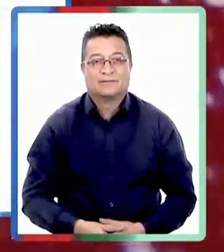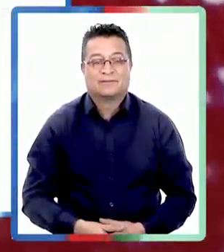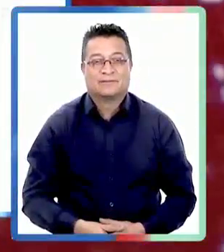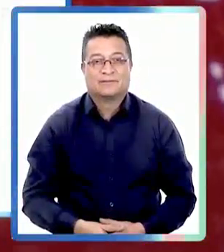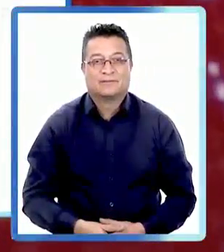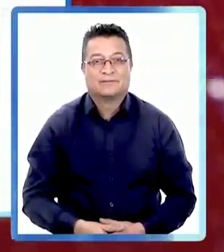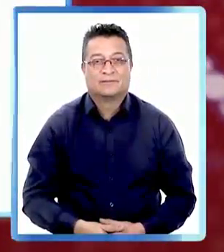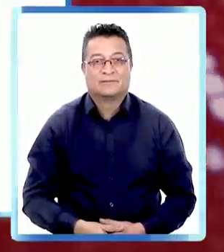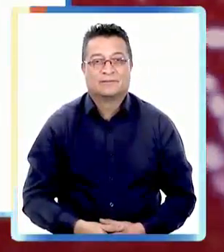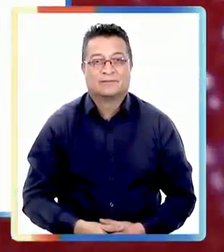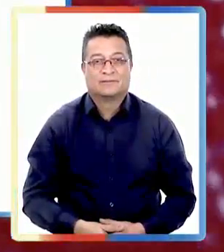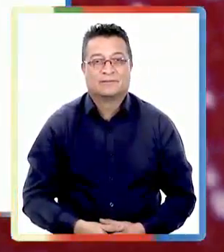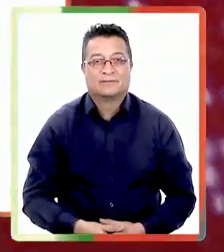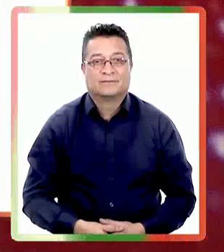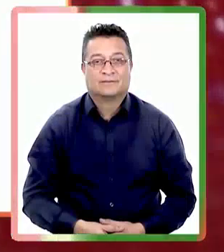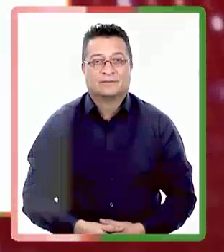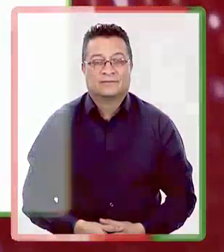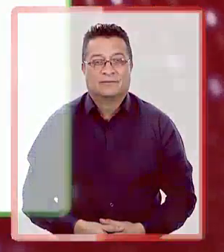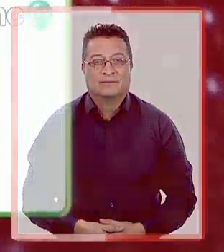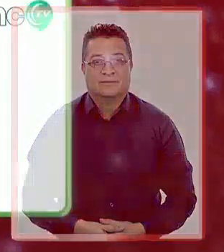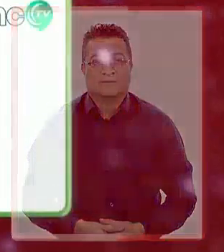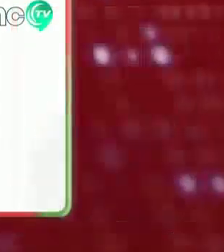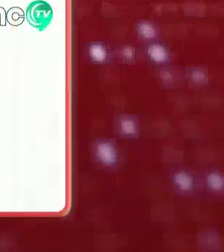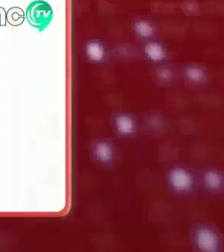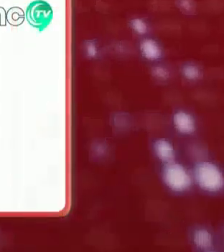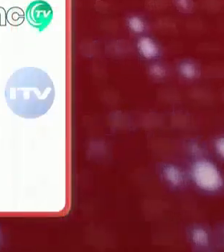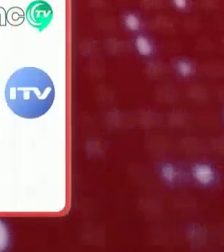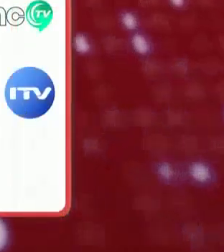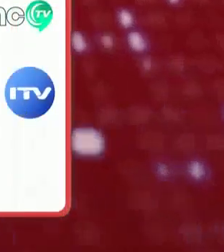de chile de chile Gracias ver